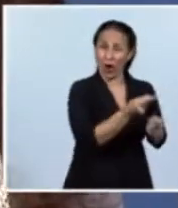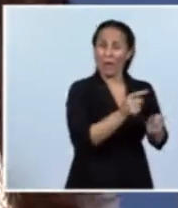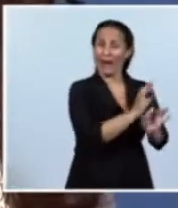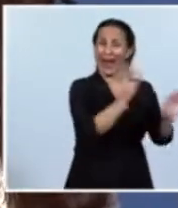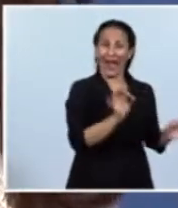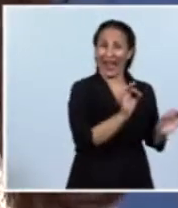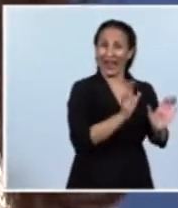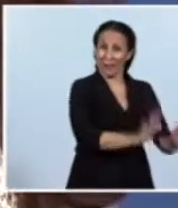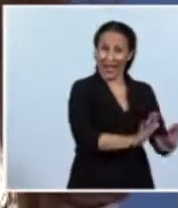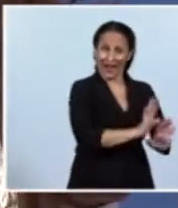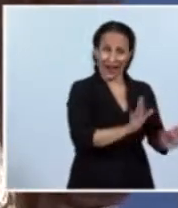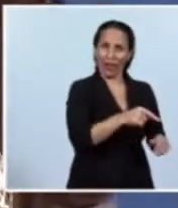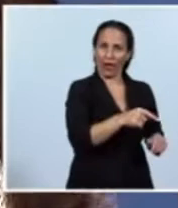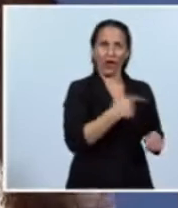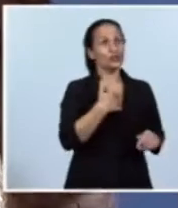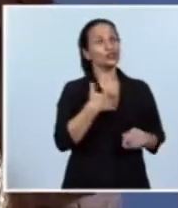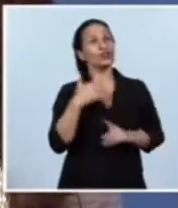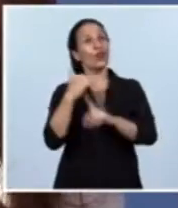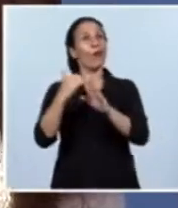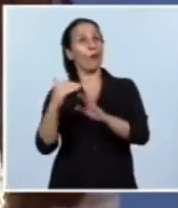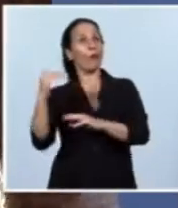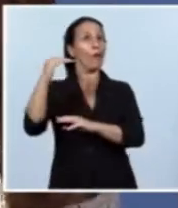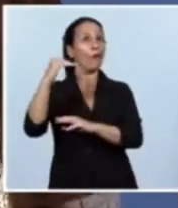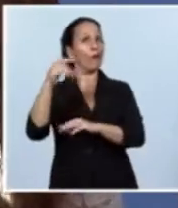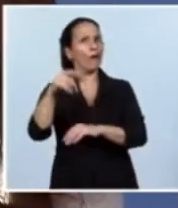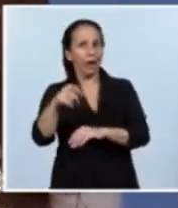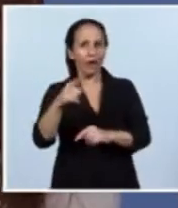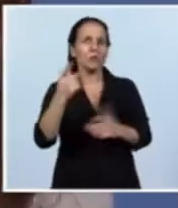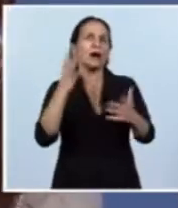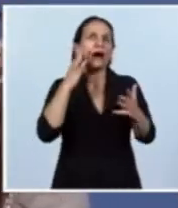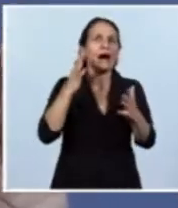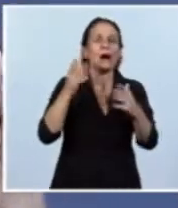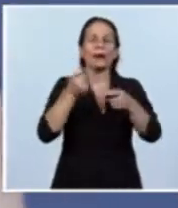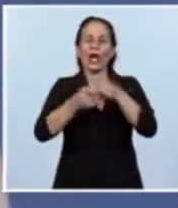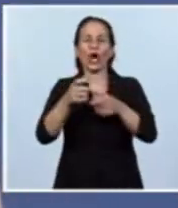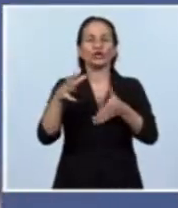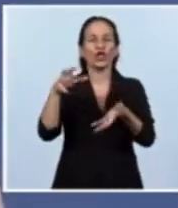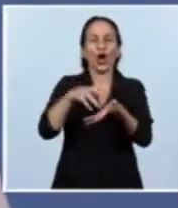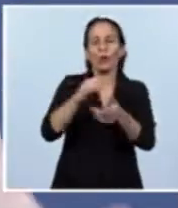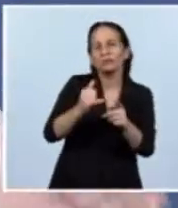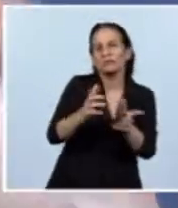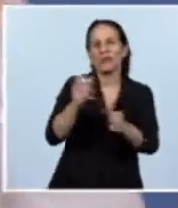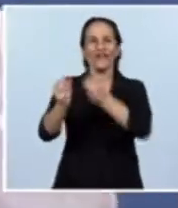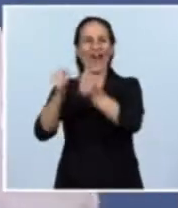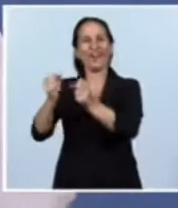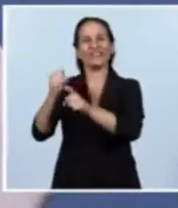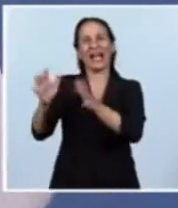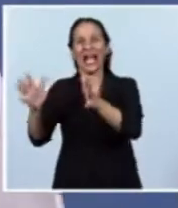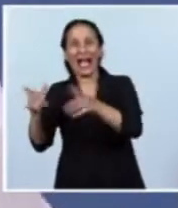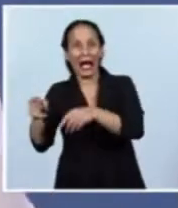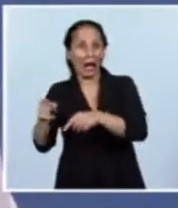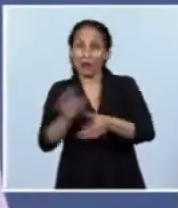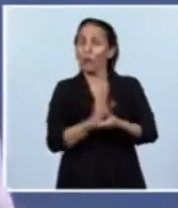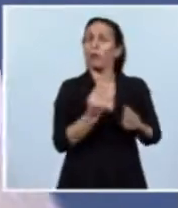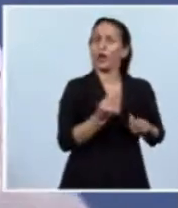finalmente te termina tocando a vos que estás en la clase media, que tenés un pequeño comercio, que tenés una pequeña fábrica, porque todo es una